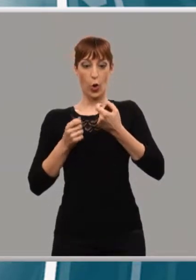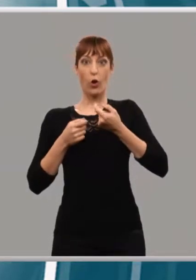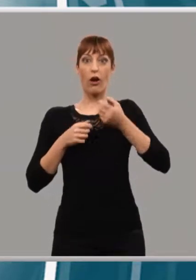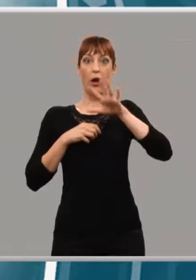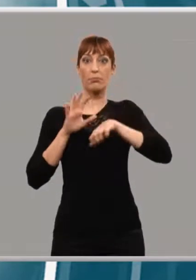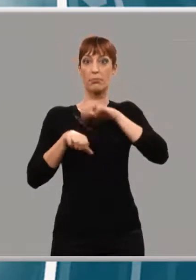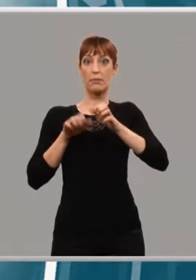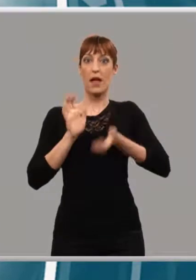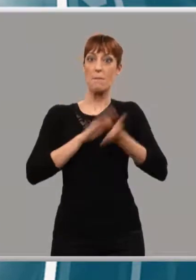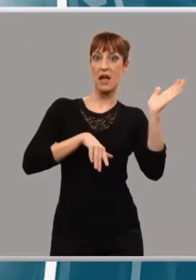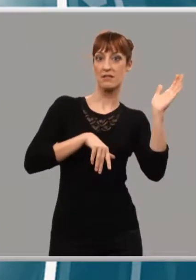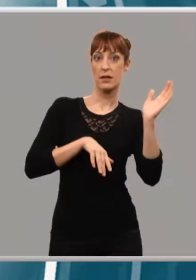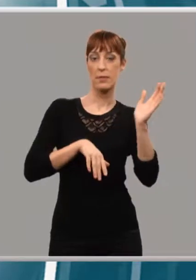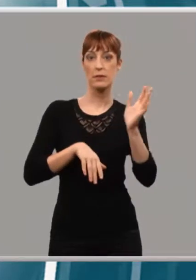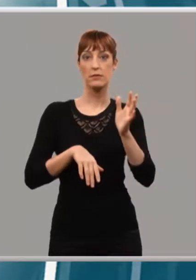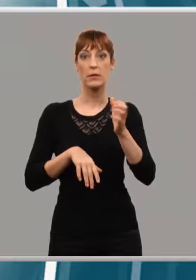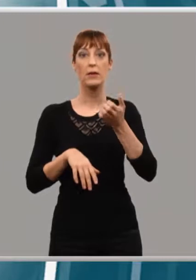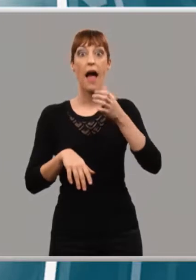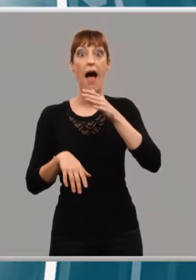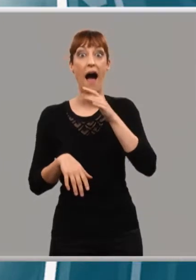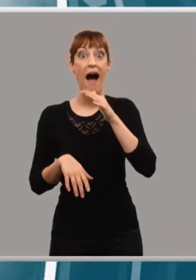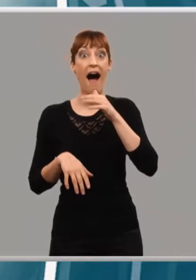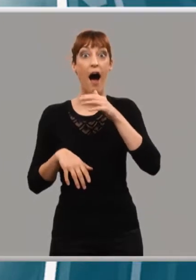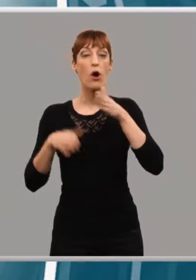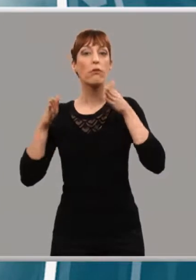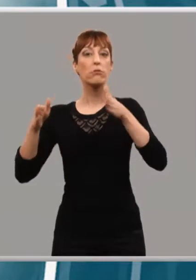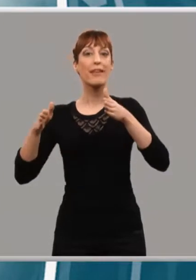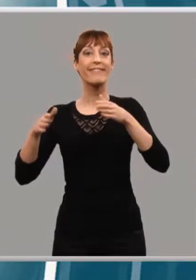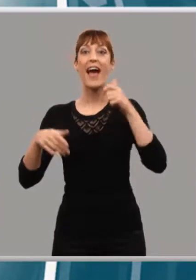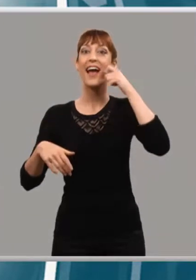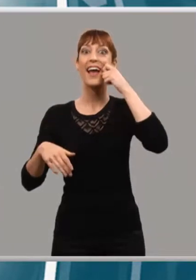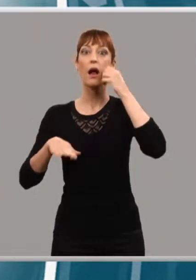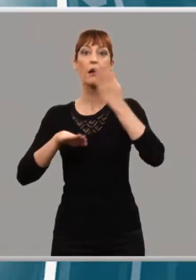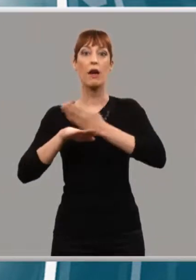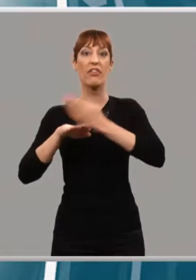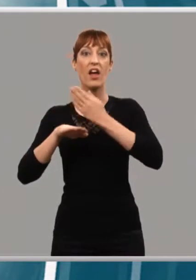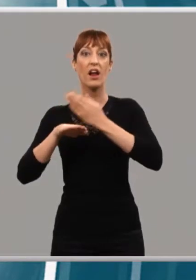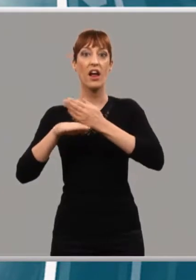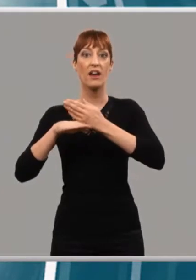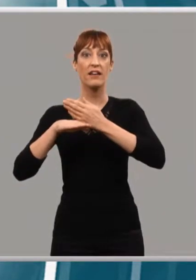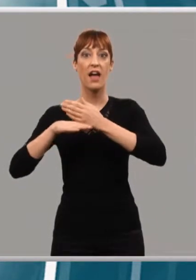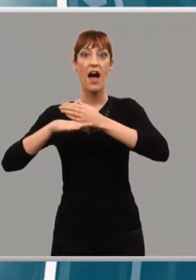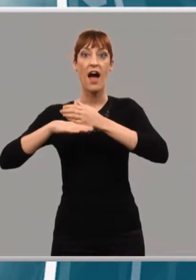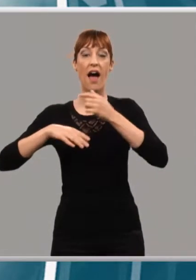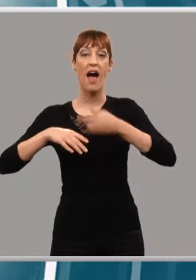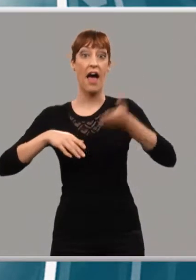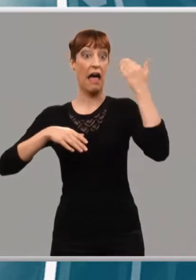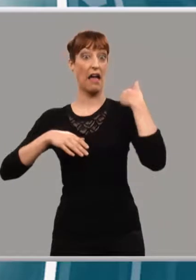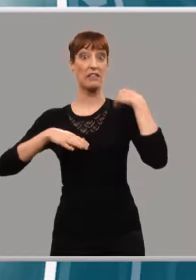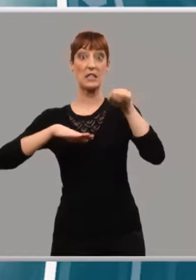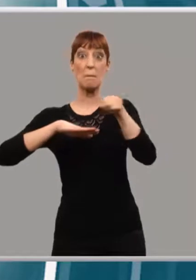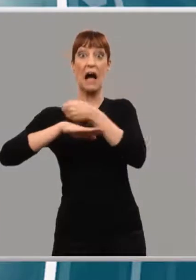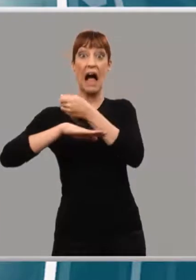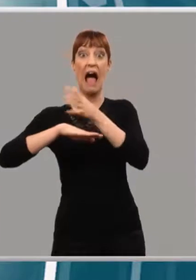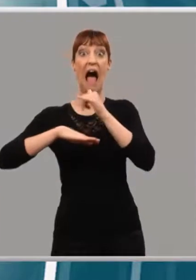carnicería, además, ha cambiado unas plazas de aparcamiento por unos contenedores en frente de su puerta. Si miran la calle y si no,